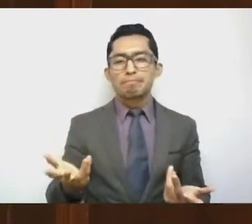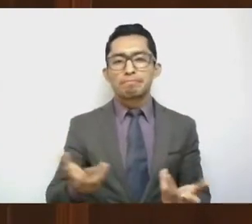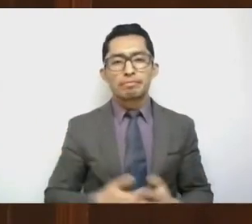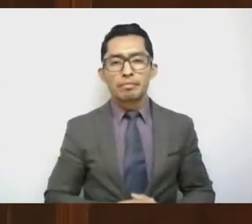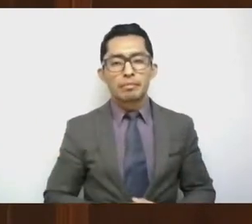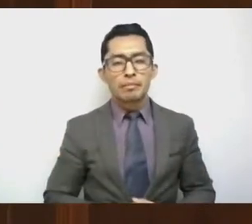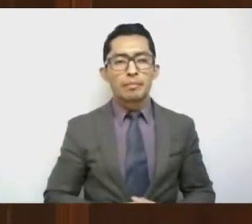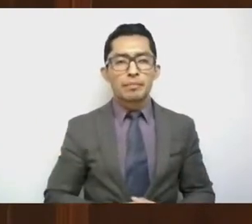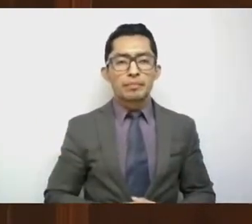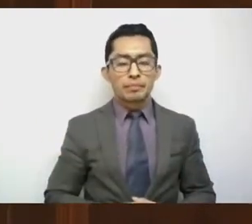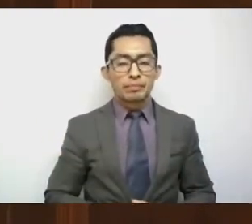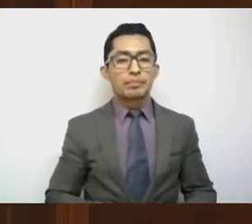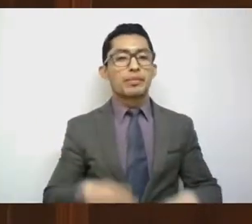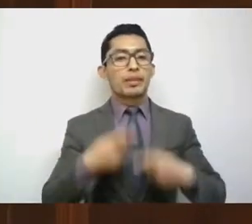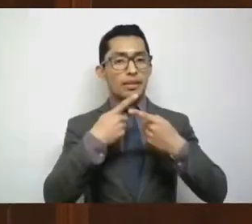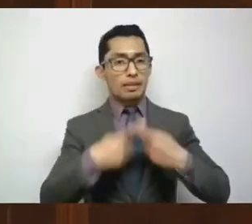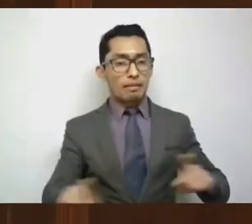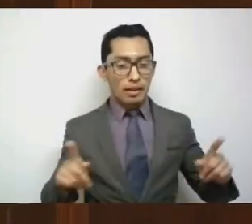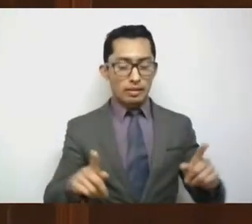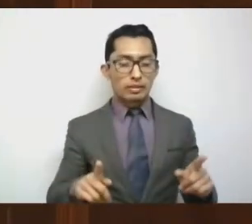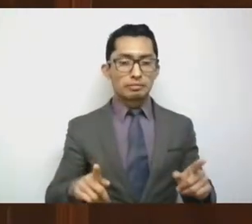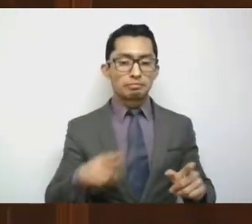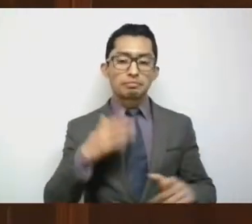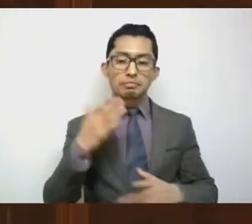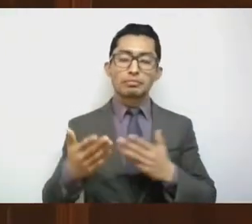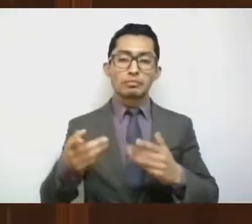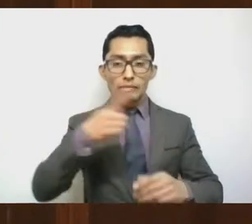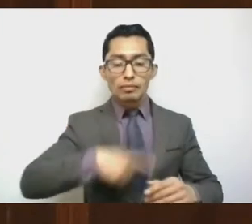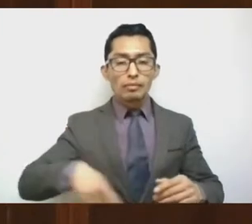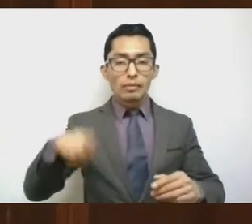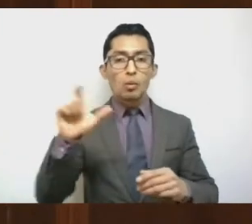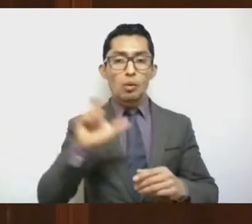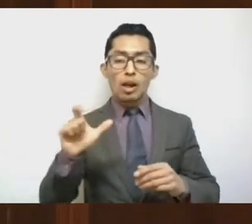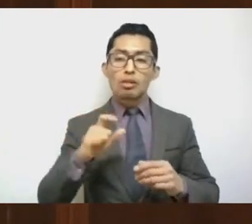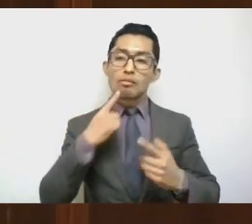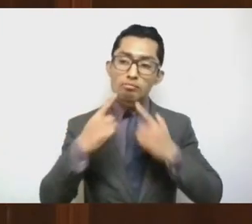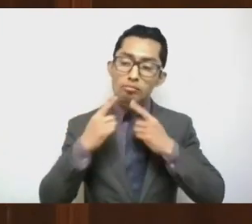Aquí lo que se pone sobre la mesa en los debates, primero,